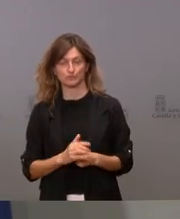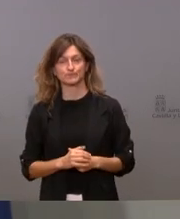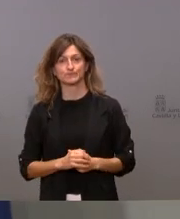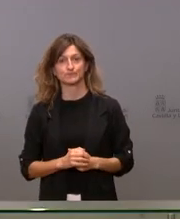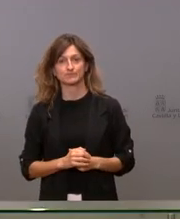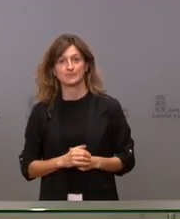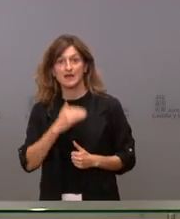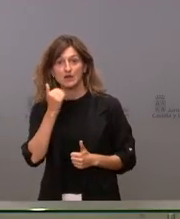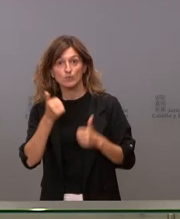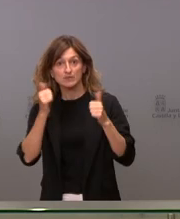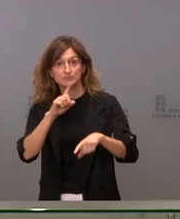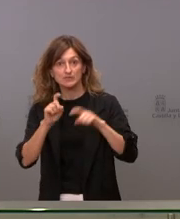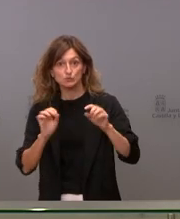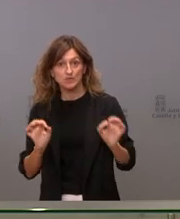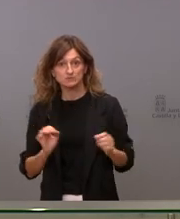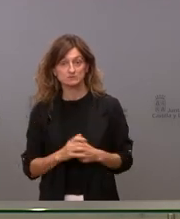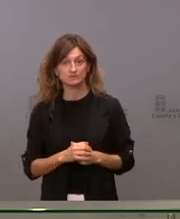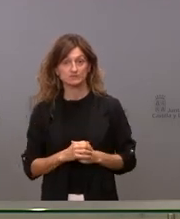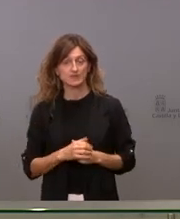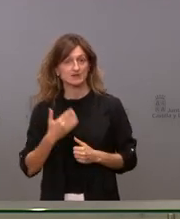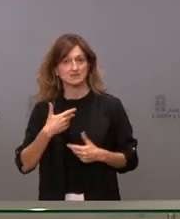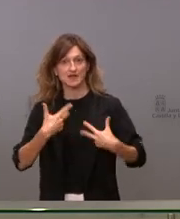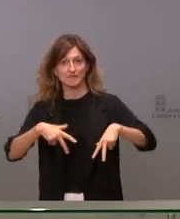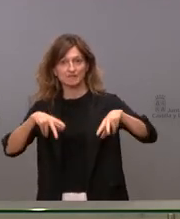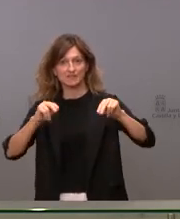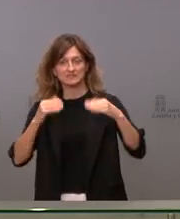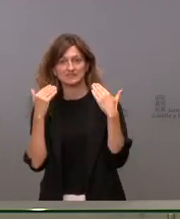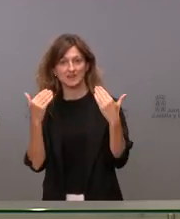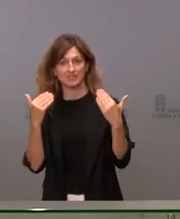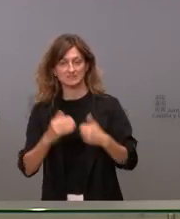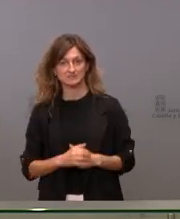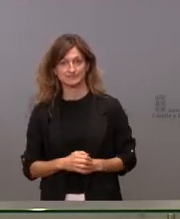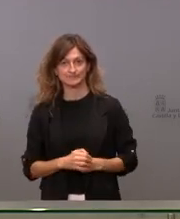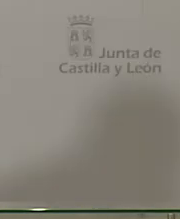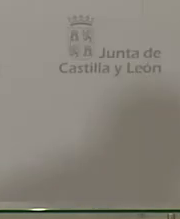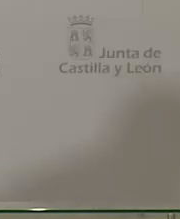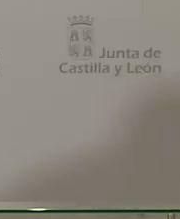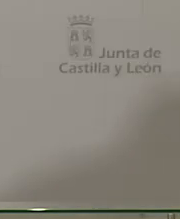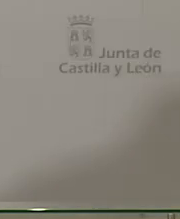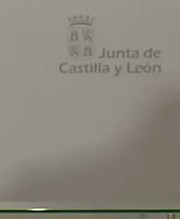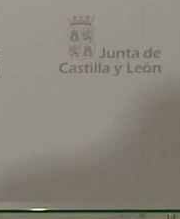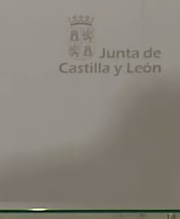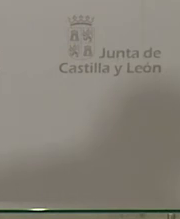¿alguna pregunta más? pues aquí terminamos gracias gracias gracias